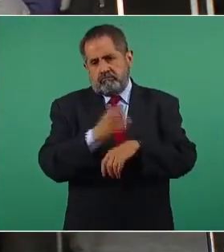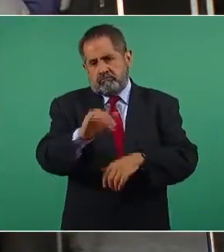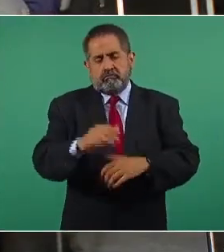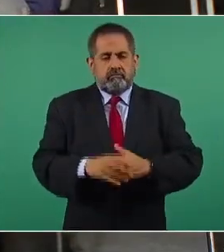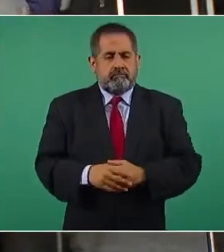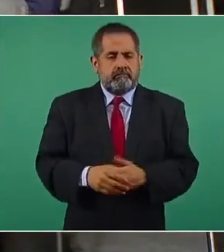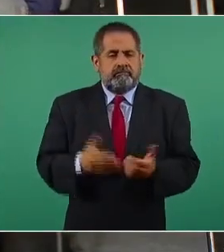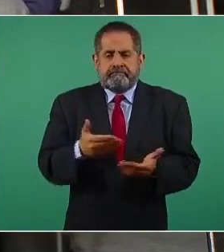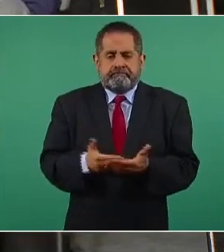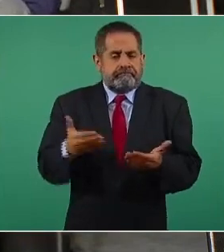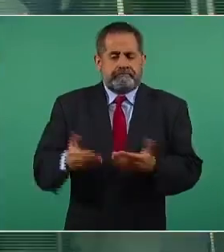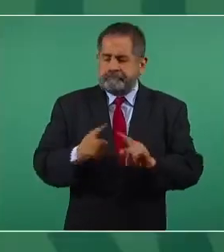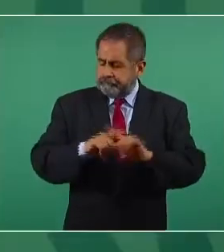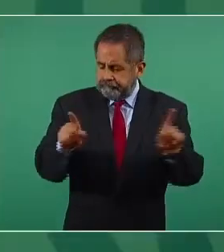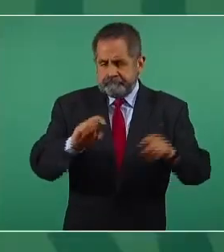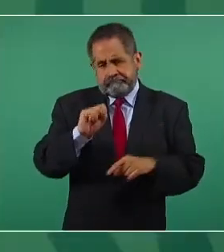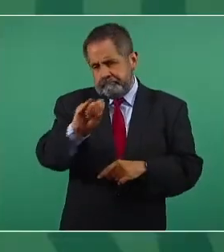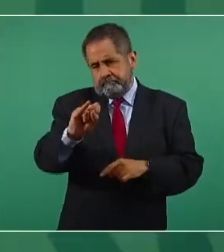Ahora es distinto.